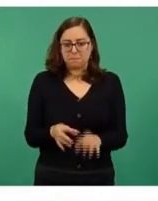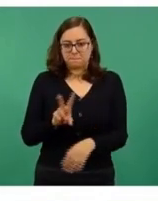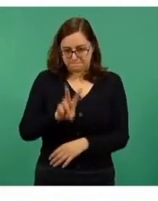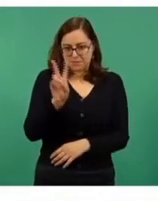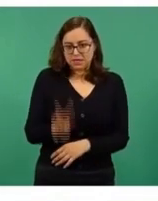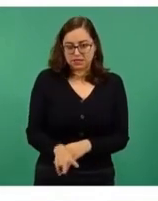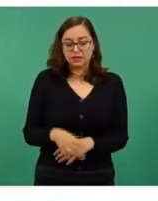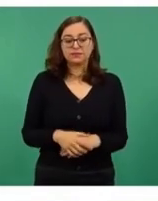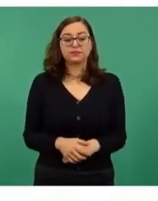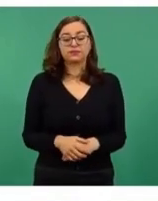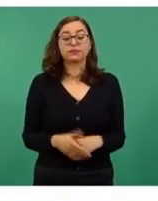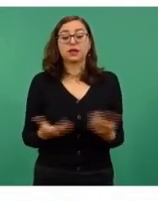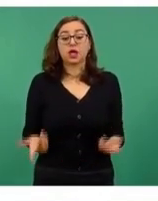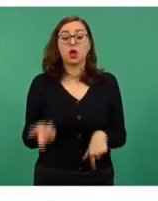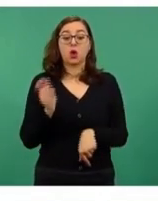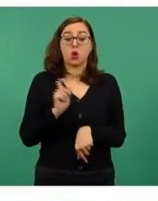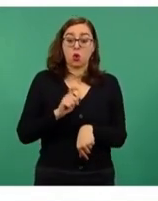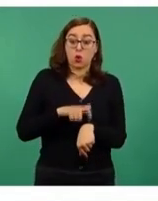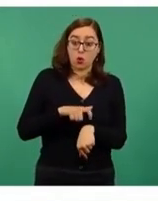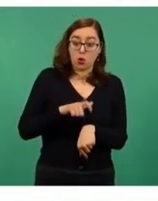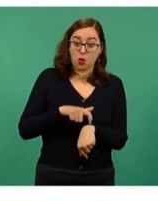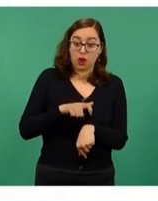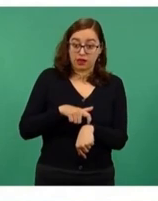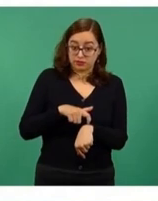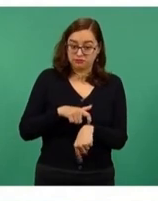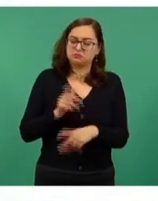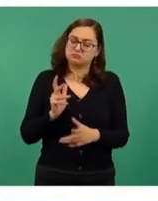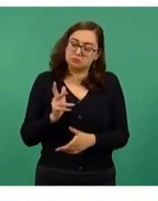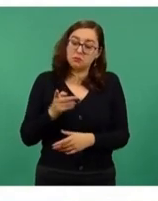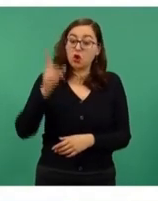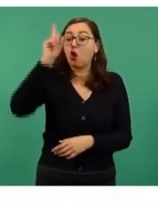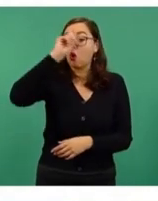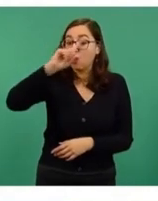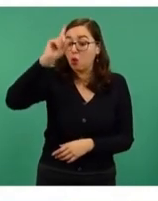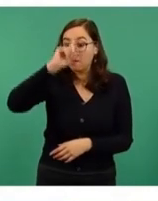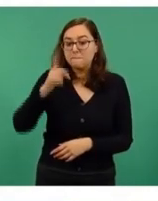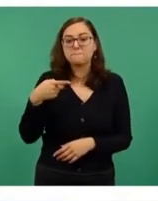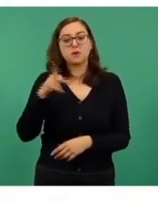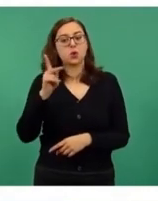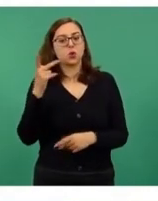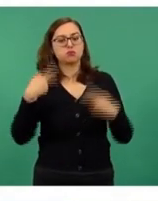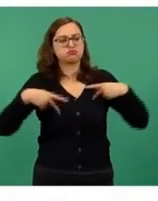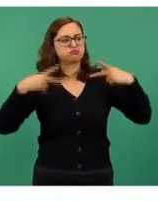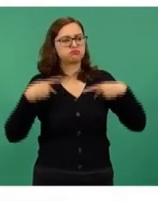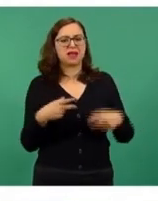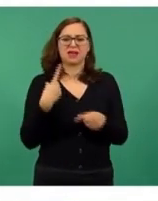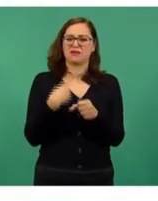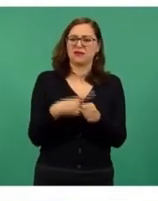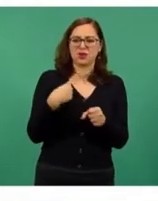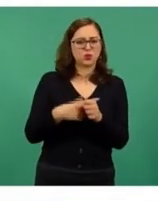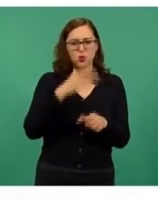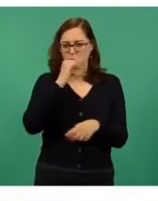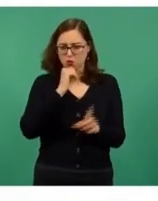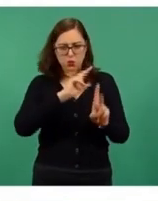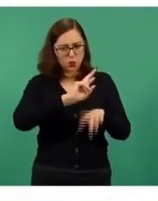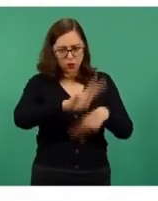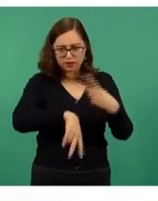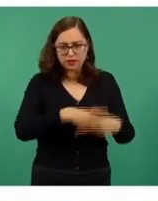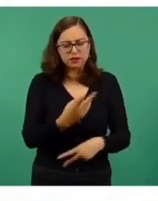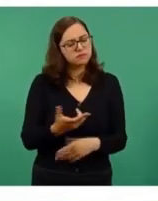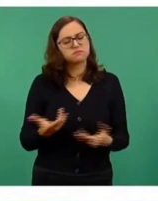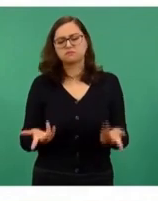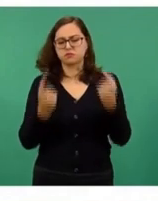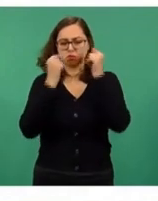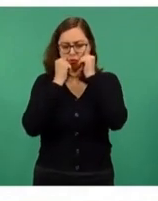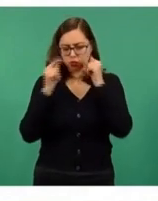les estamos sugiriendo la hora, si alguien por algún motivo está enfermo, no puede ir en persona, ya saben que pueden mandar